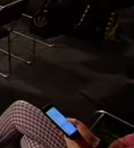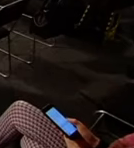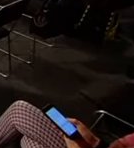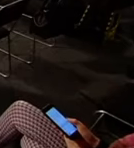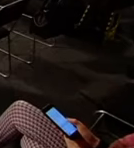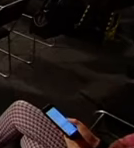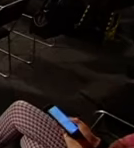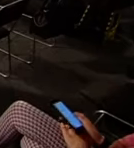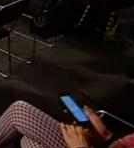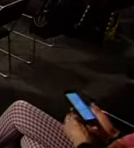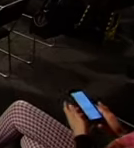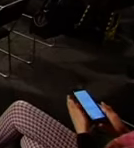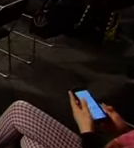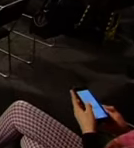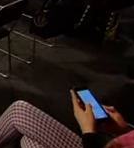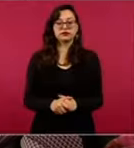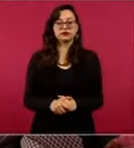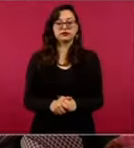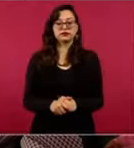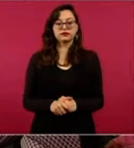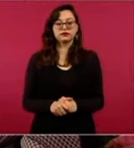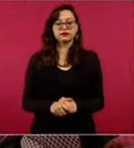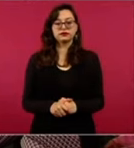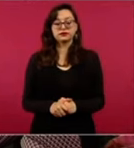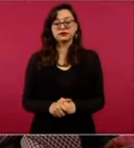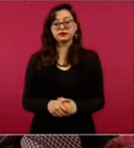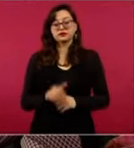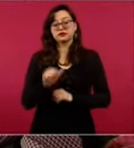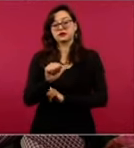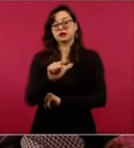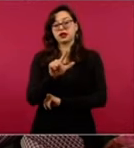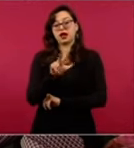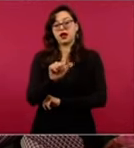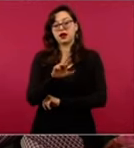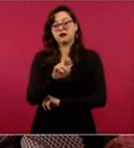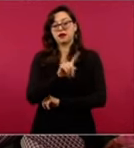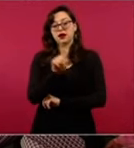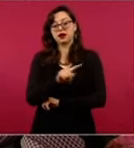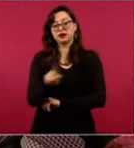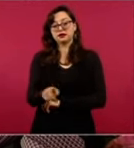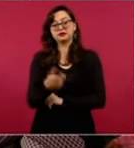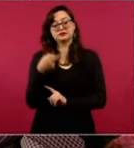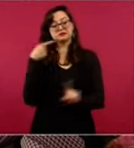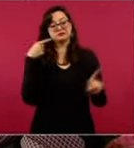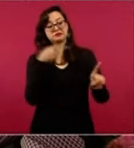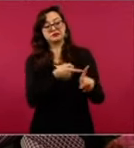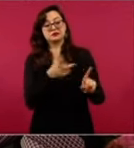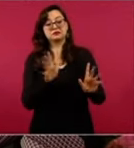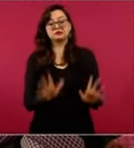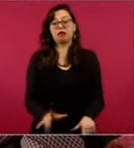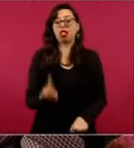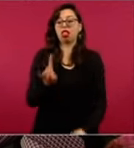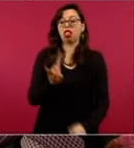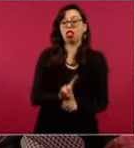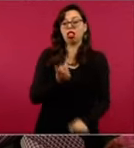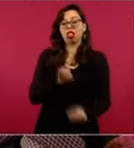supuestamente defensor de derechos humanos, un simulador,